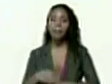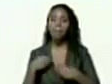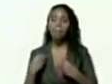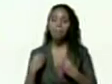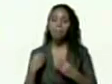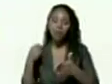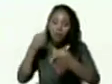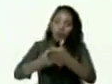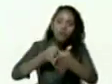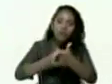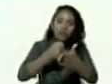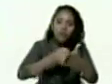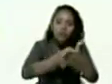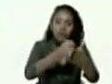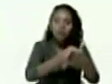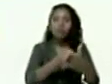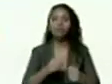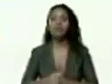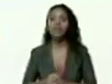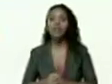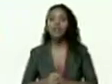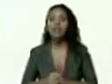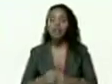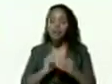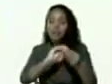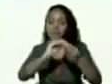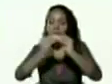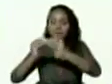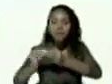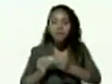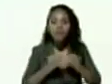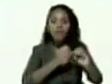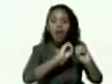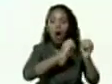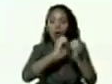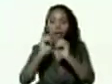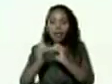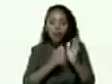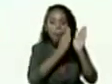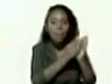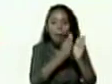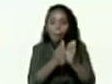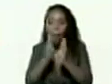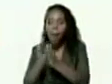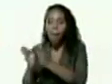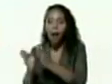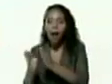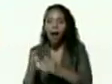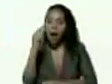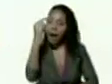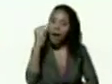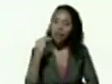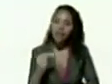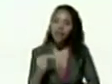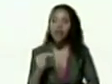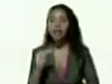de afinación de la organización a nivel nacional